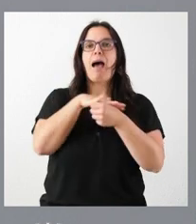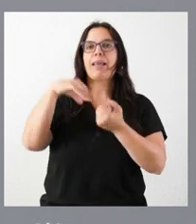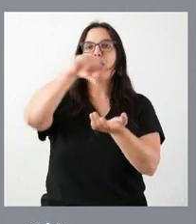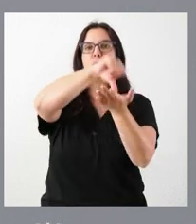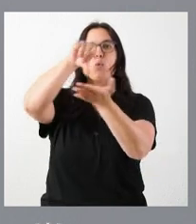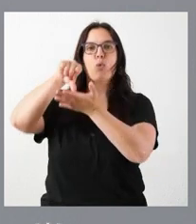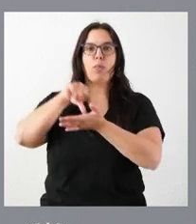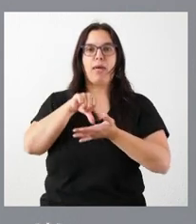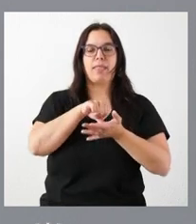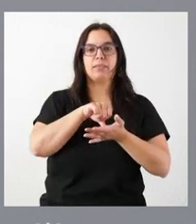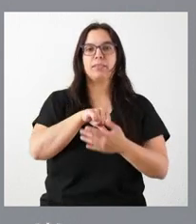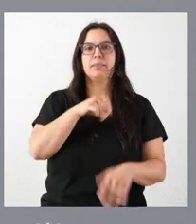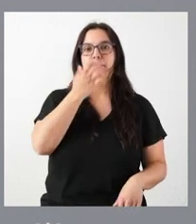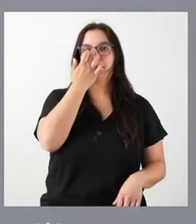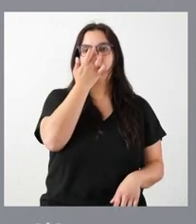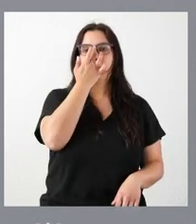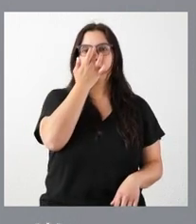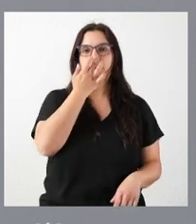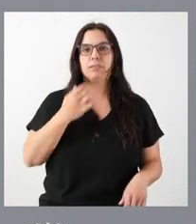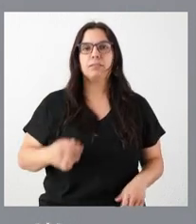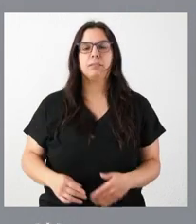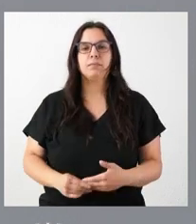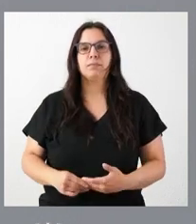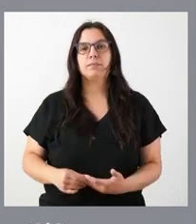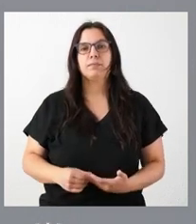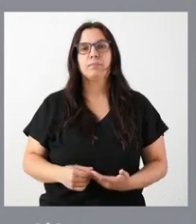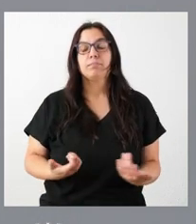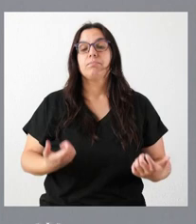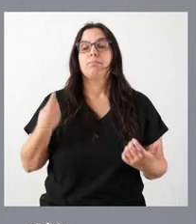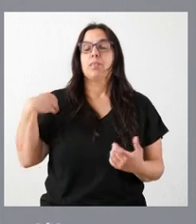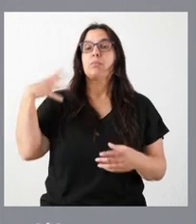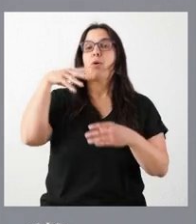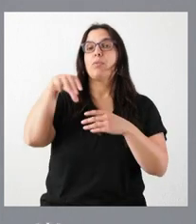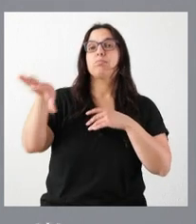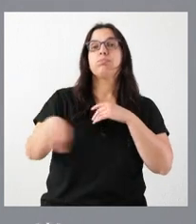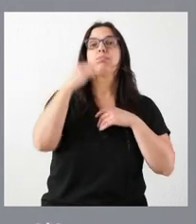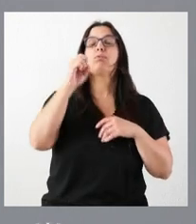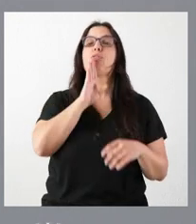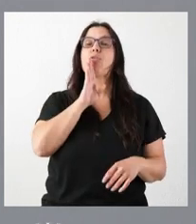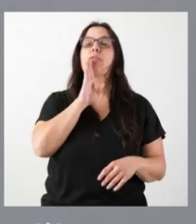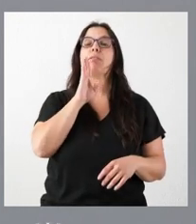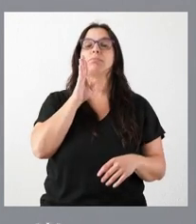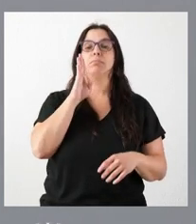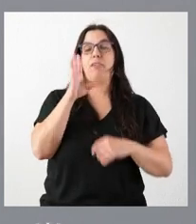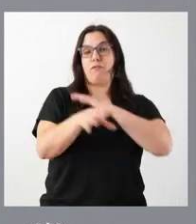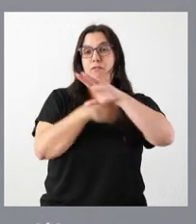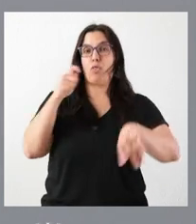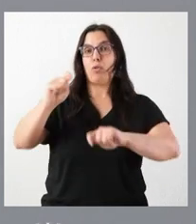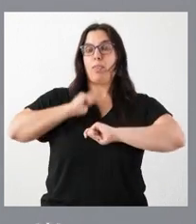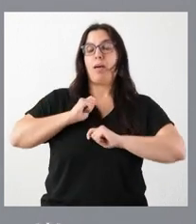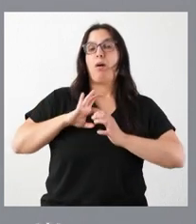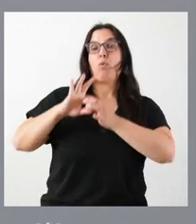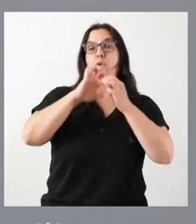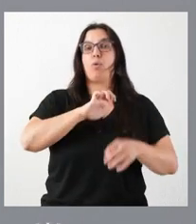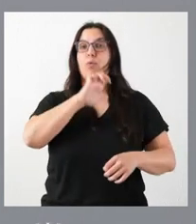de nuestra comunidad autónoma. Se enmarca dentro de los fondos aportados por la Unión Europea en los fondos